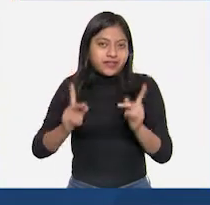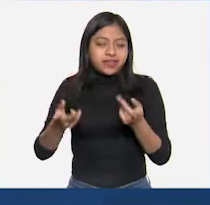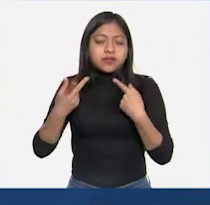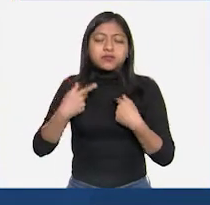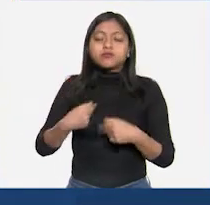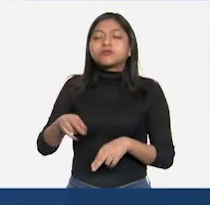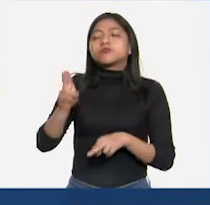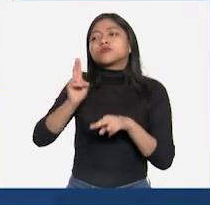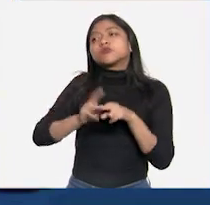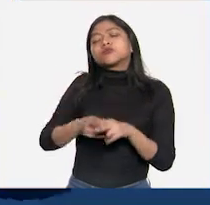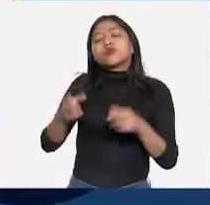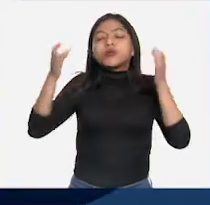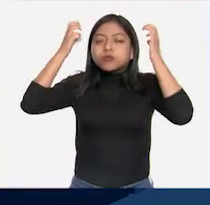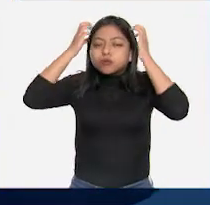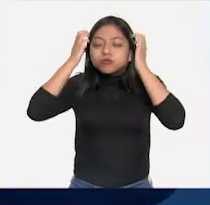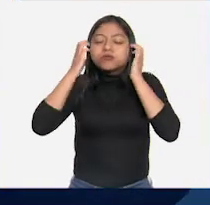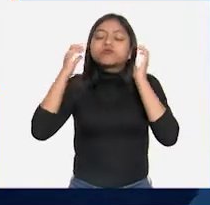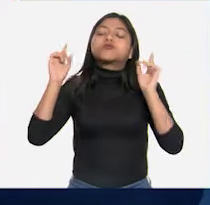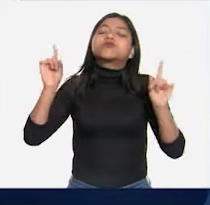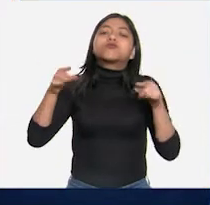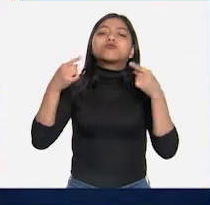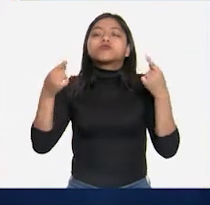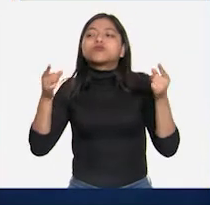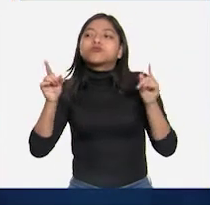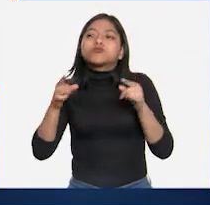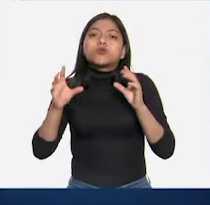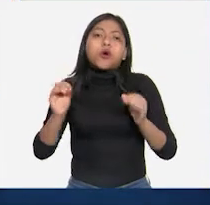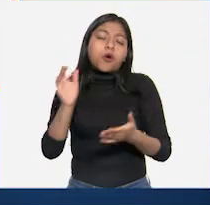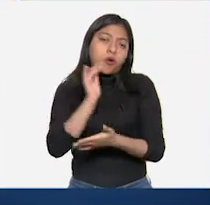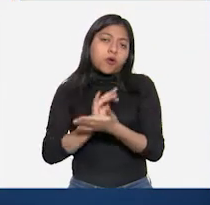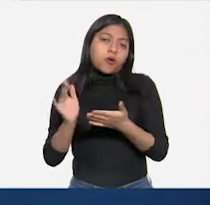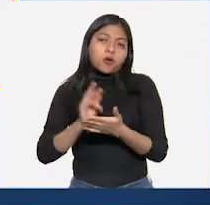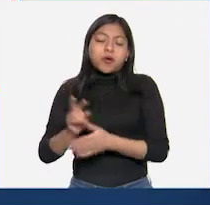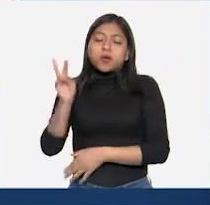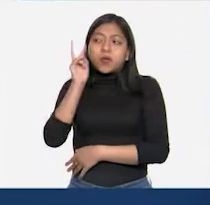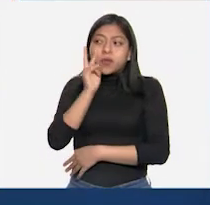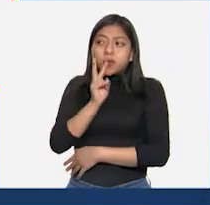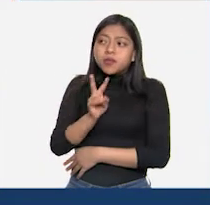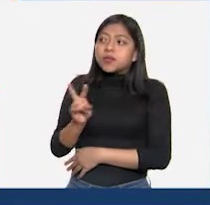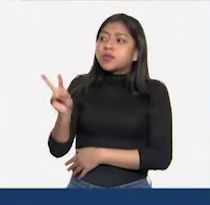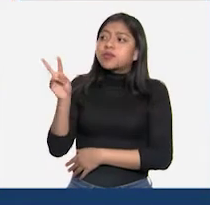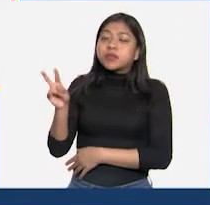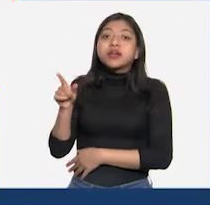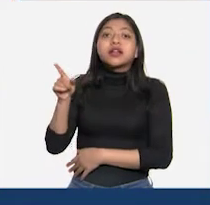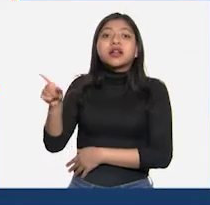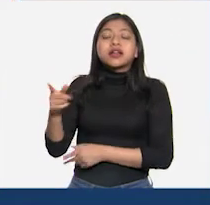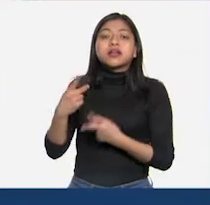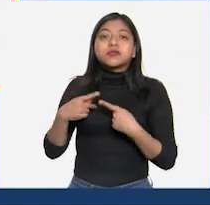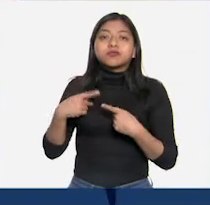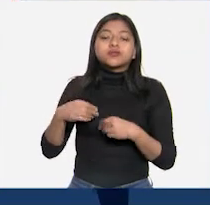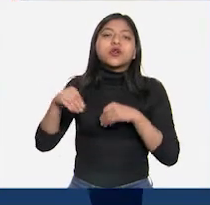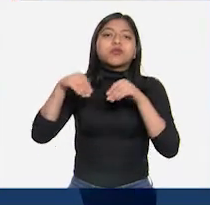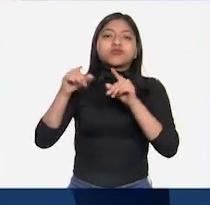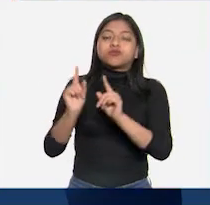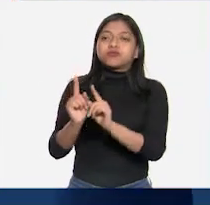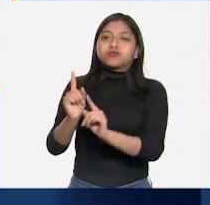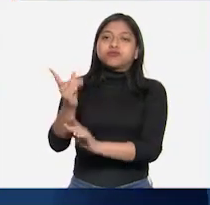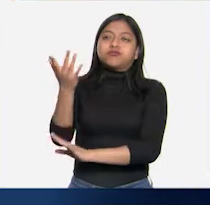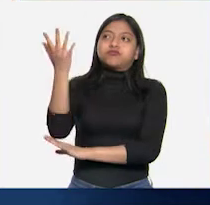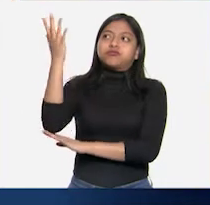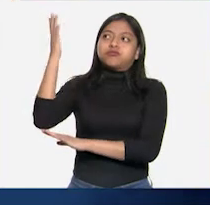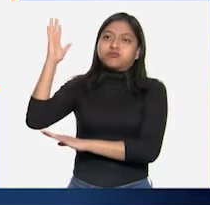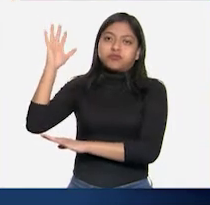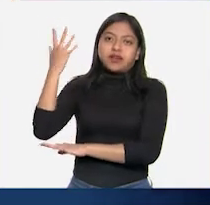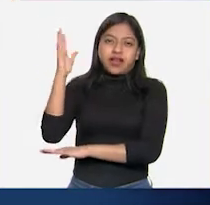que está oyendo su música, con sus audífonos o tal vez leyendo, podría decir que lo que se mueve es el paisaje,